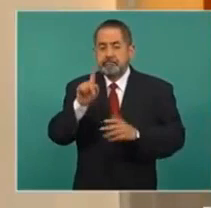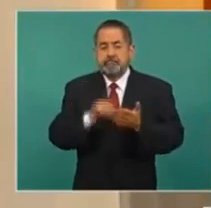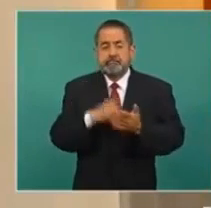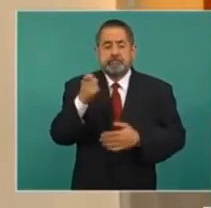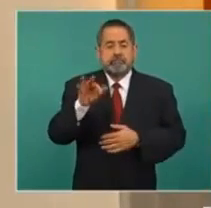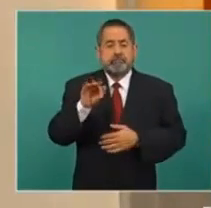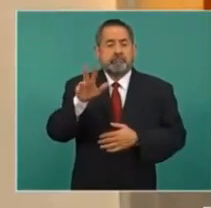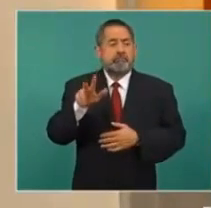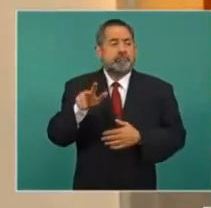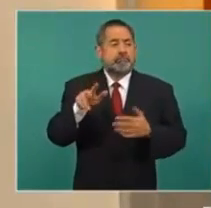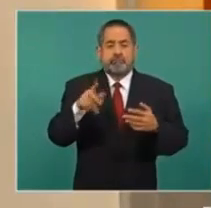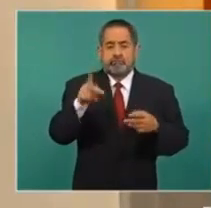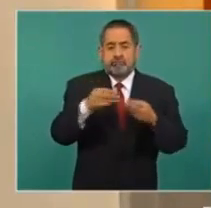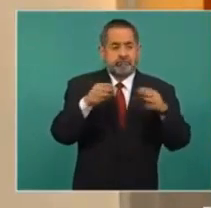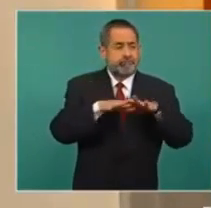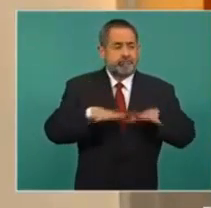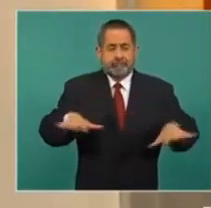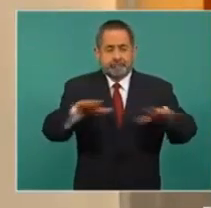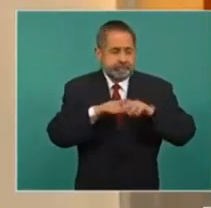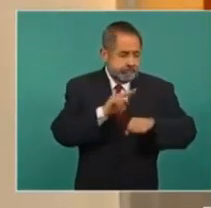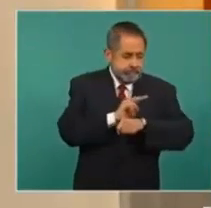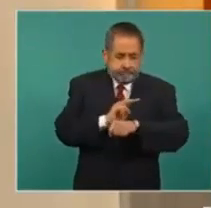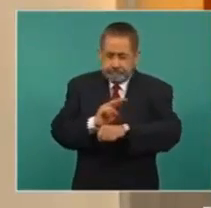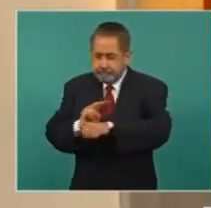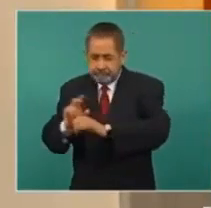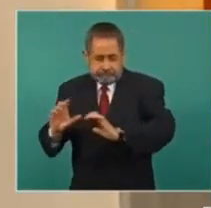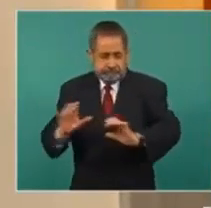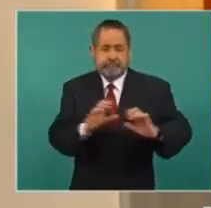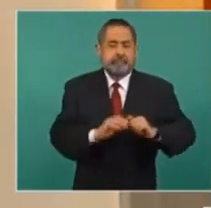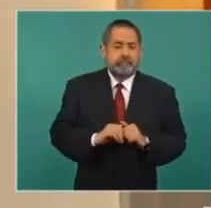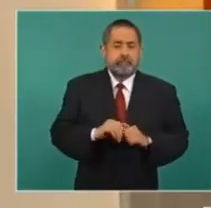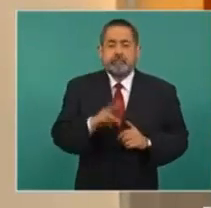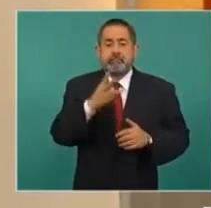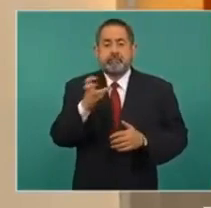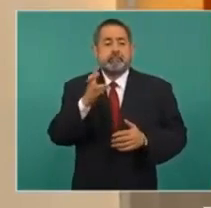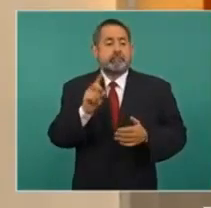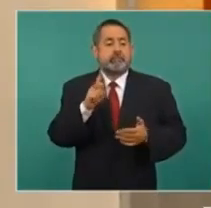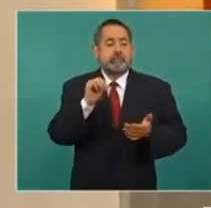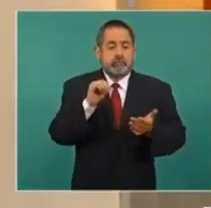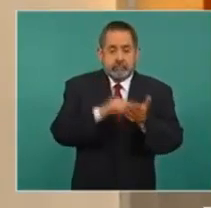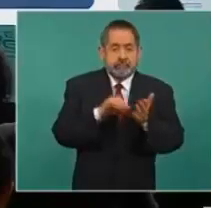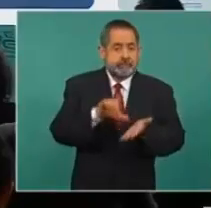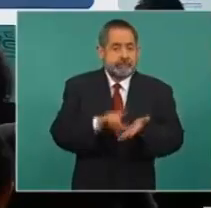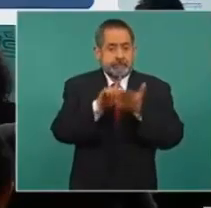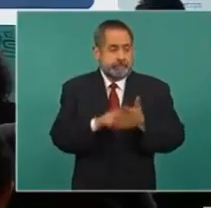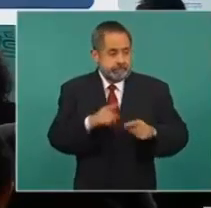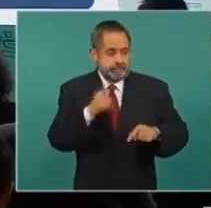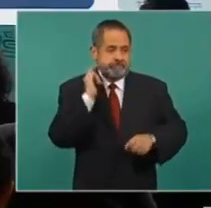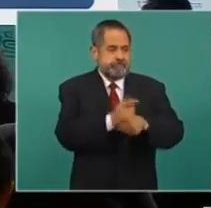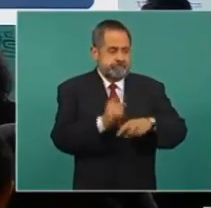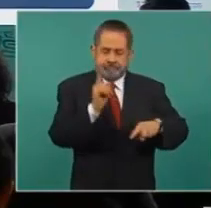Se aseguraron 213.839 litros de combustible,